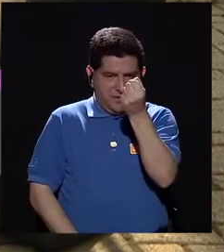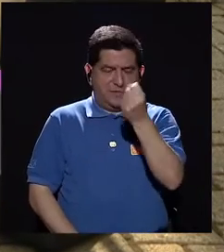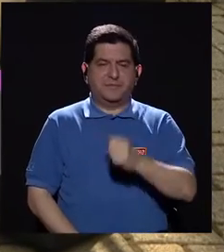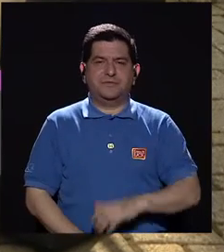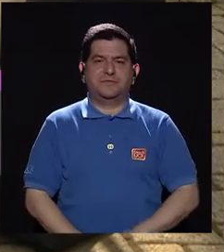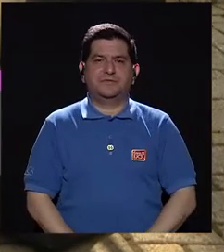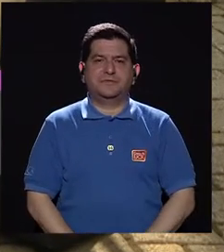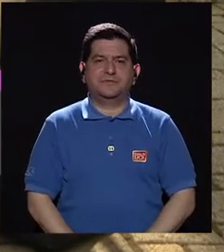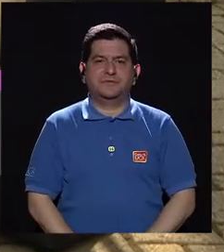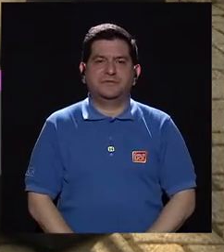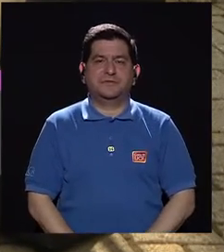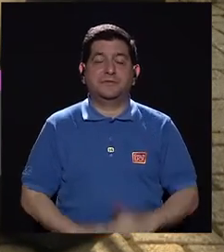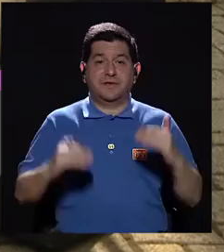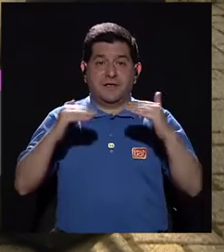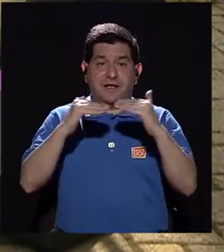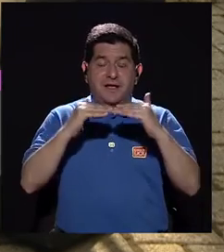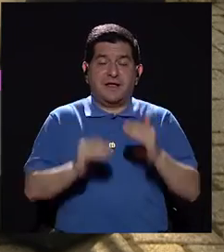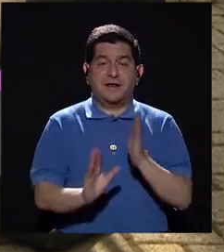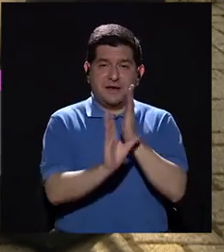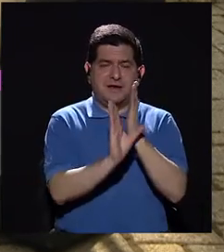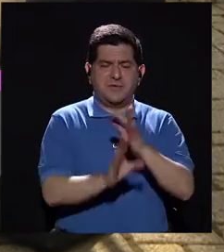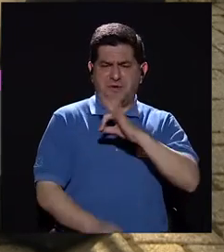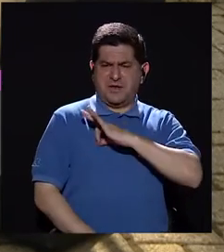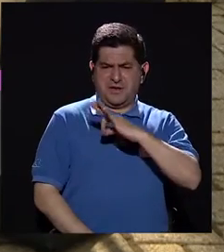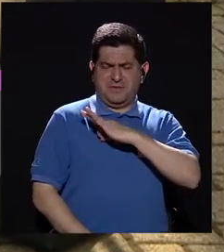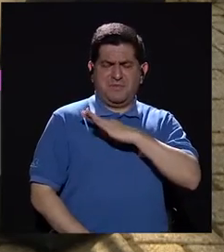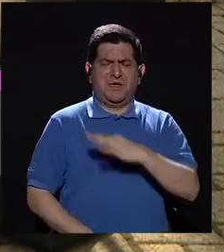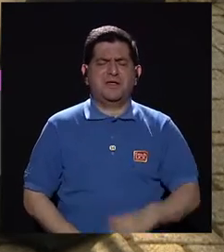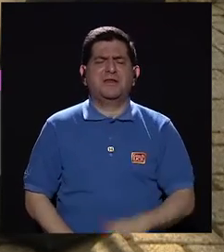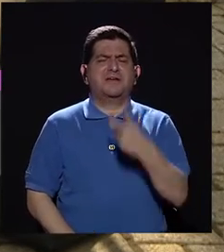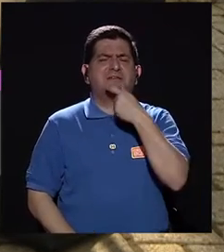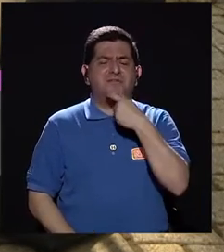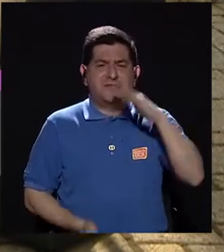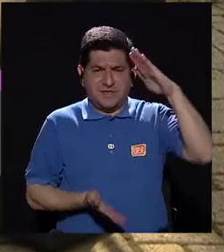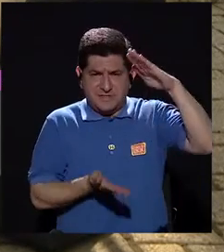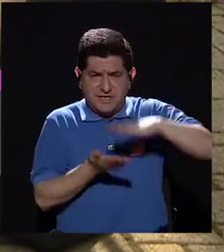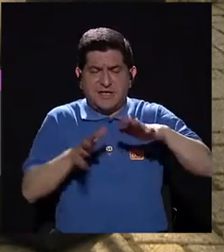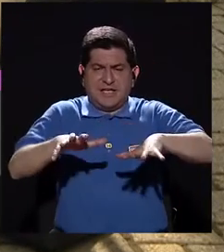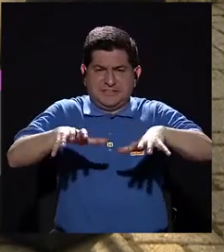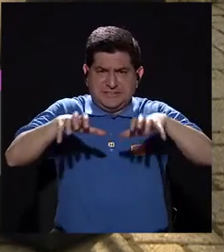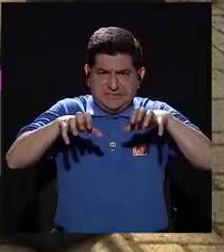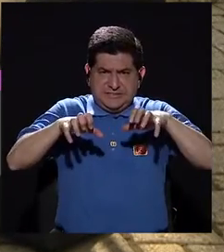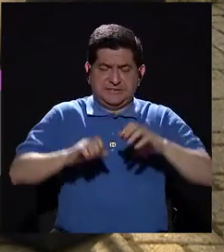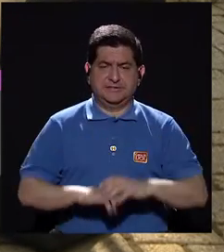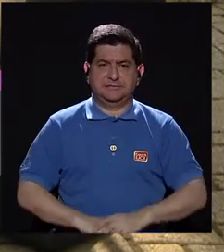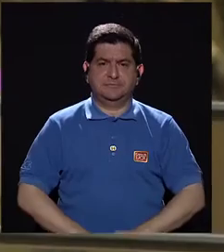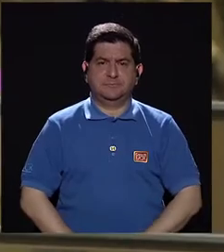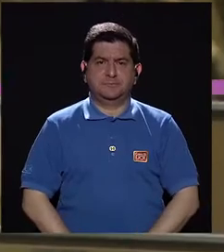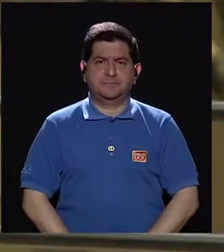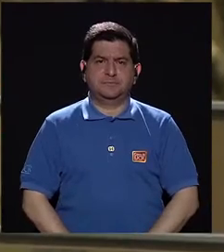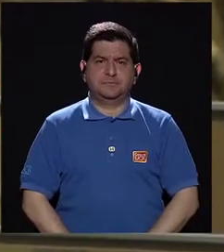además, a nivel psicológico, ¿en qué beneficia la risa? Bueno, ayuda a bajar los niveles de estrés.